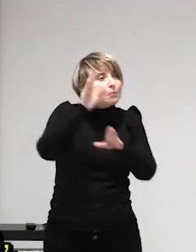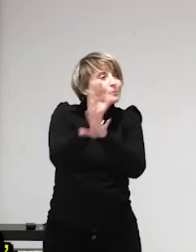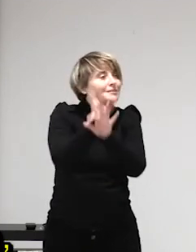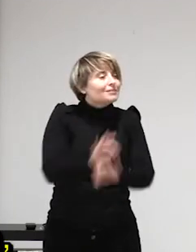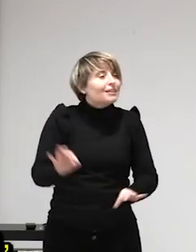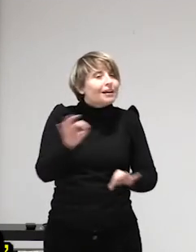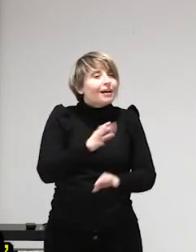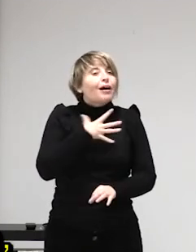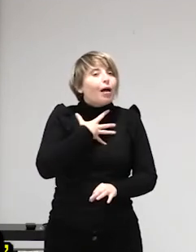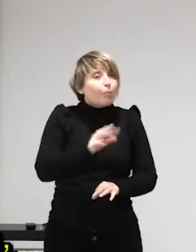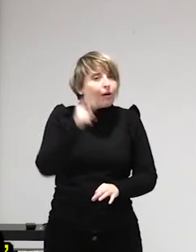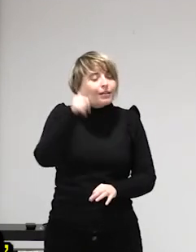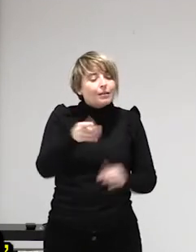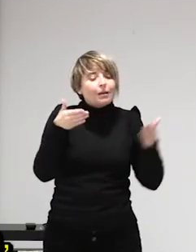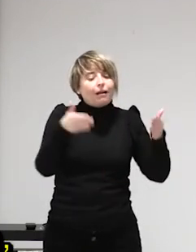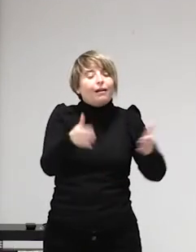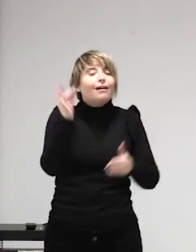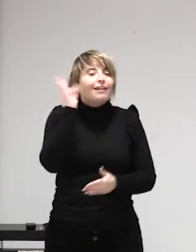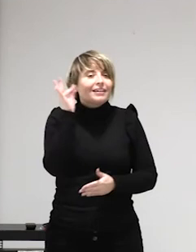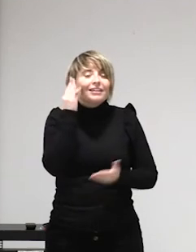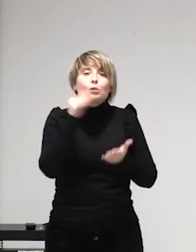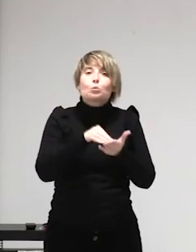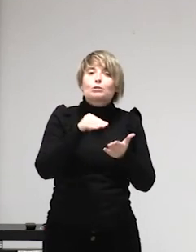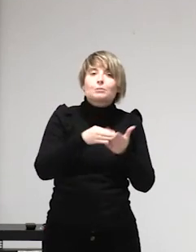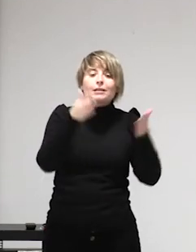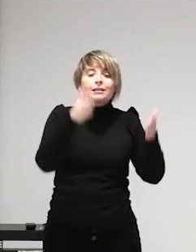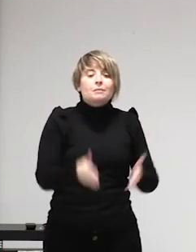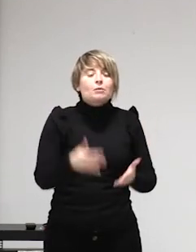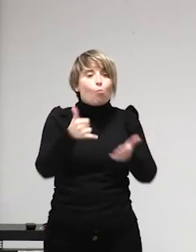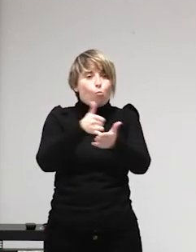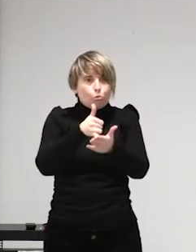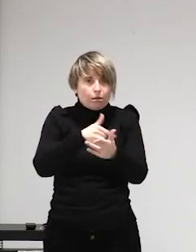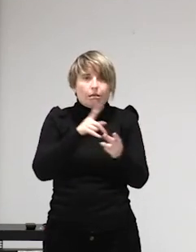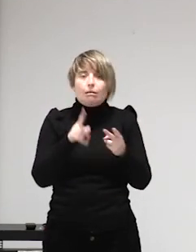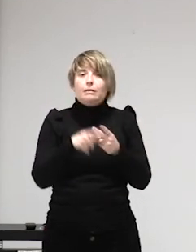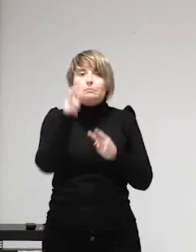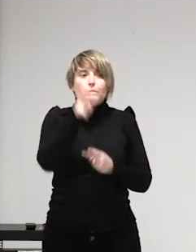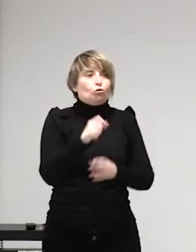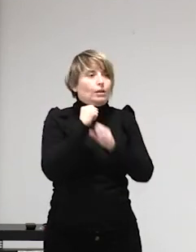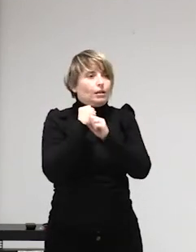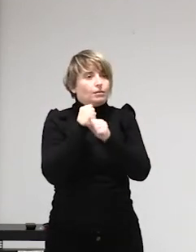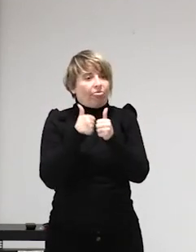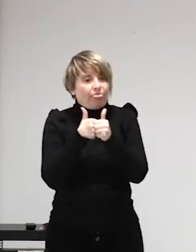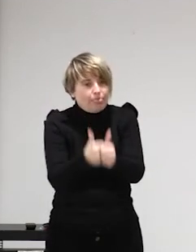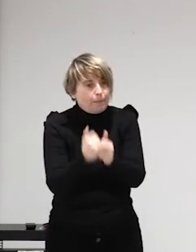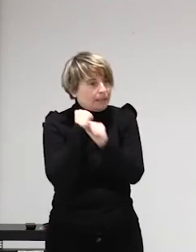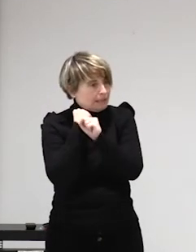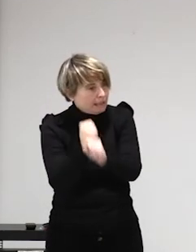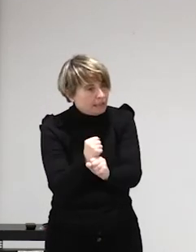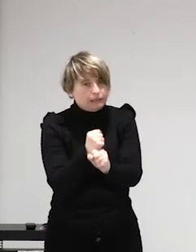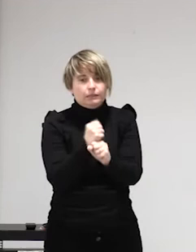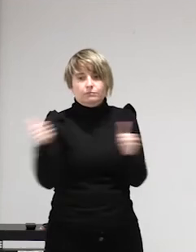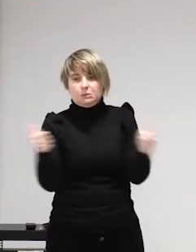obteniendo el no de parte de alguna pueden pagar a otra aunque esta última no lo desee vale